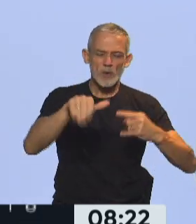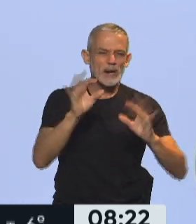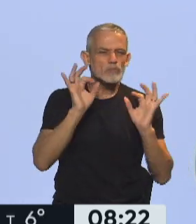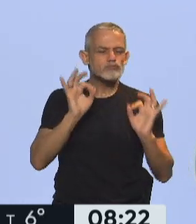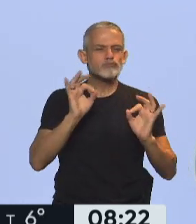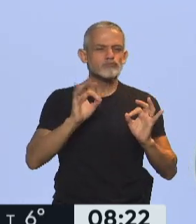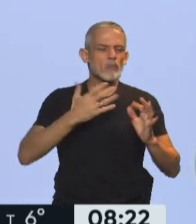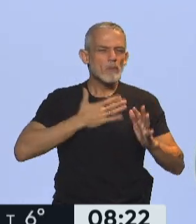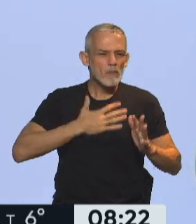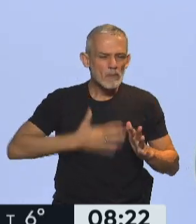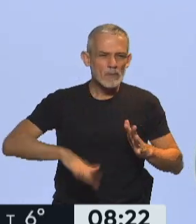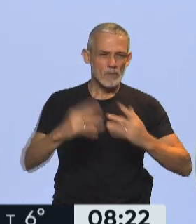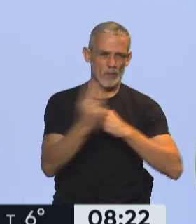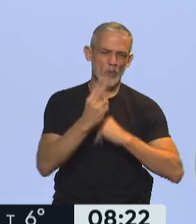realmente protegidos.